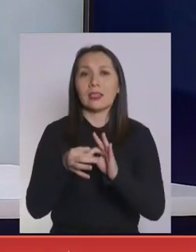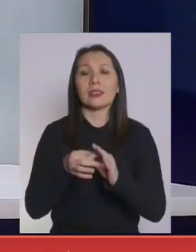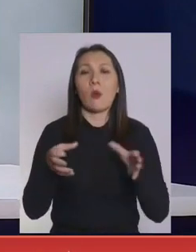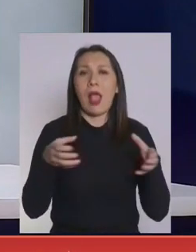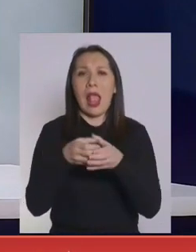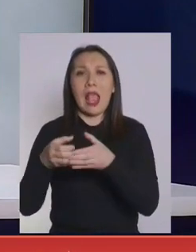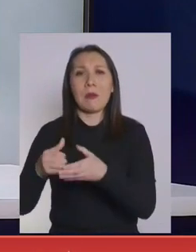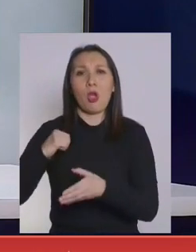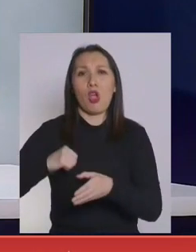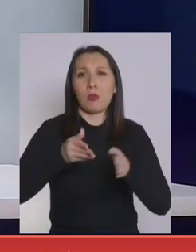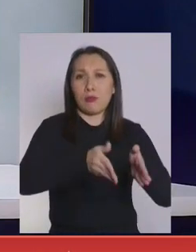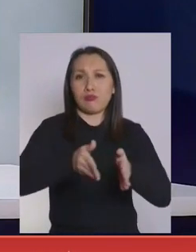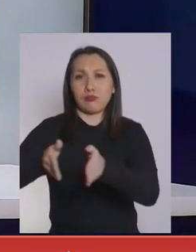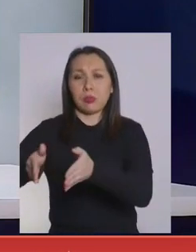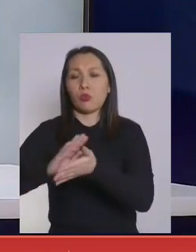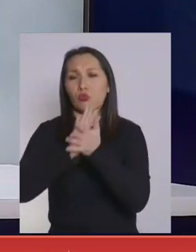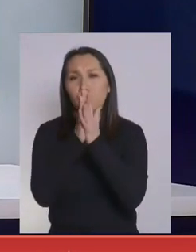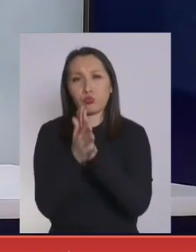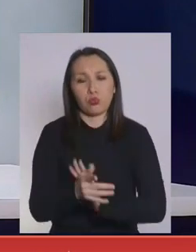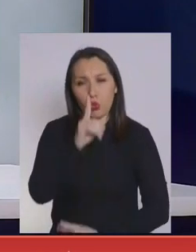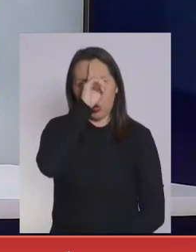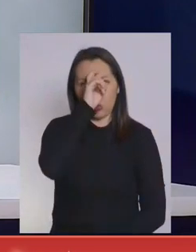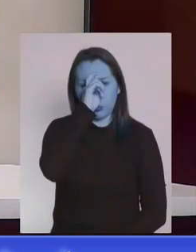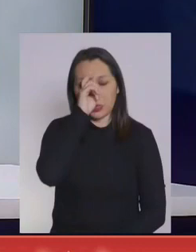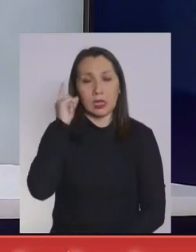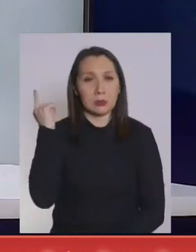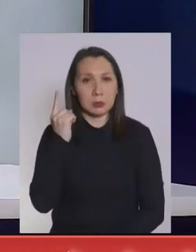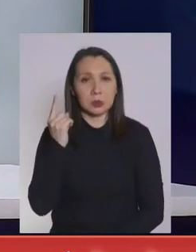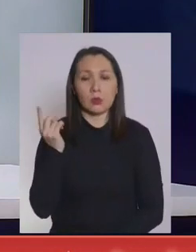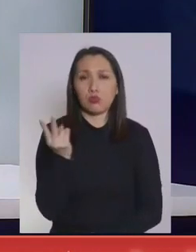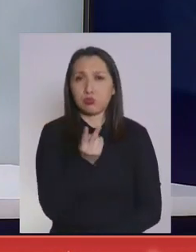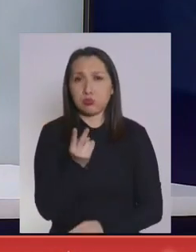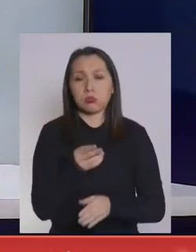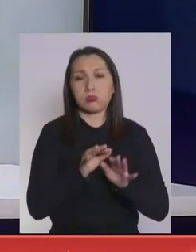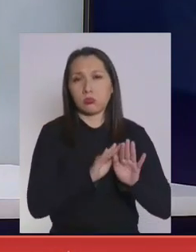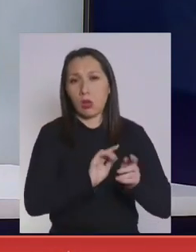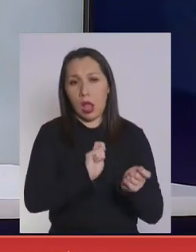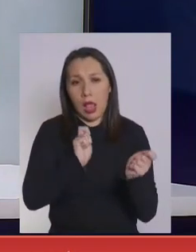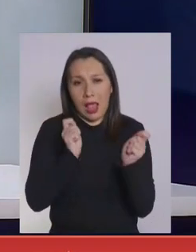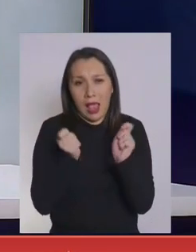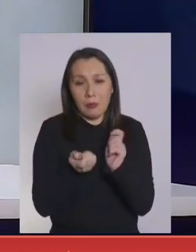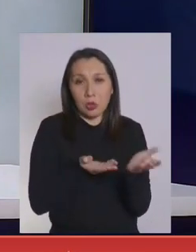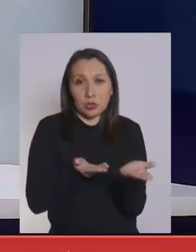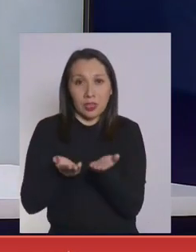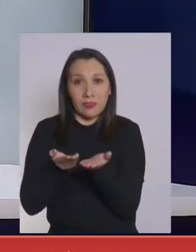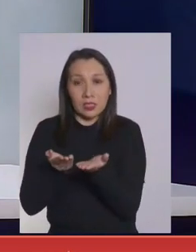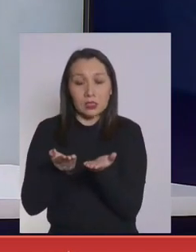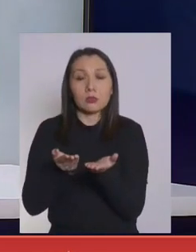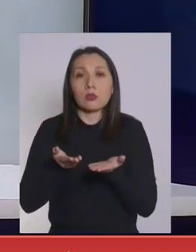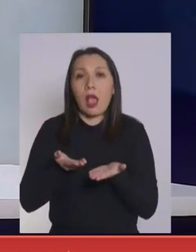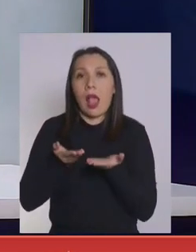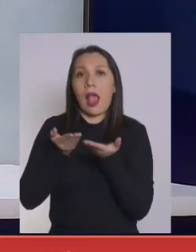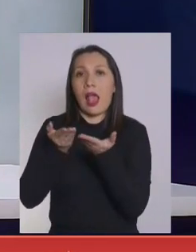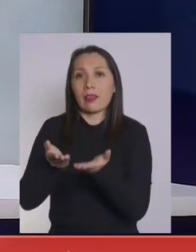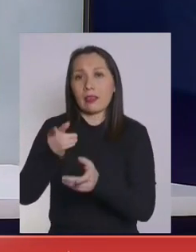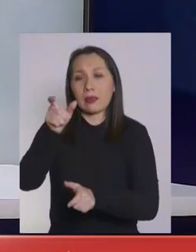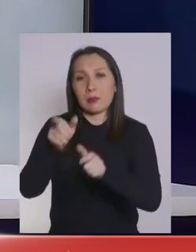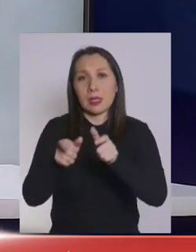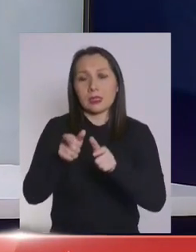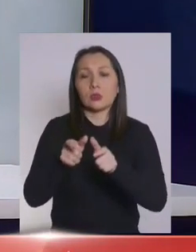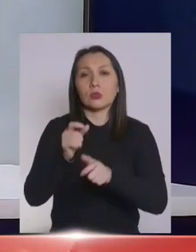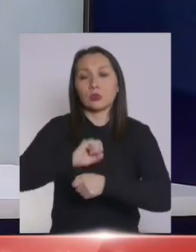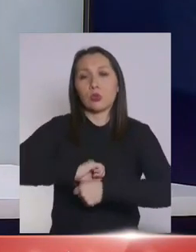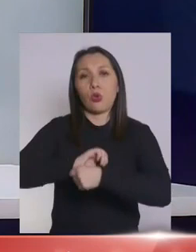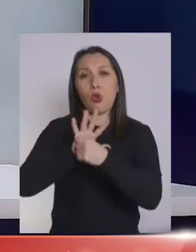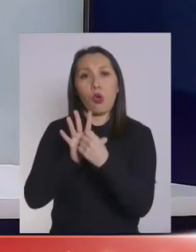de todos los hospitales y clínicas de nuestro país, que transformaron sus servicios para atender a pacientes de